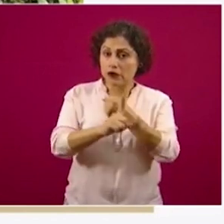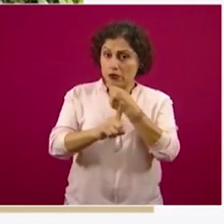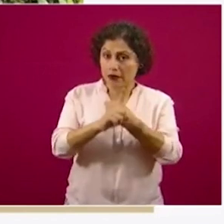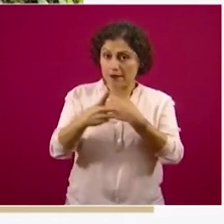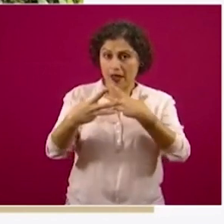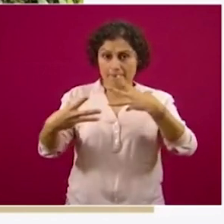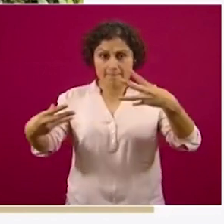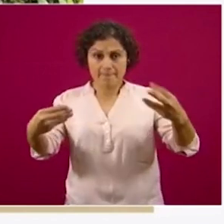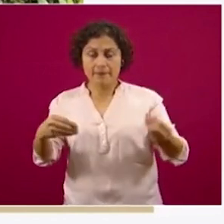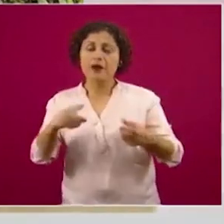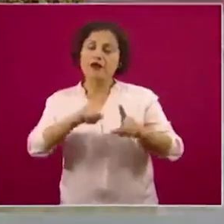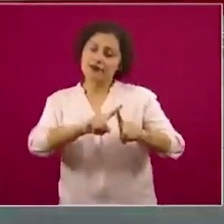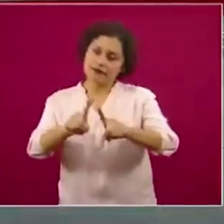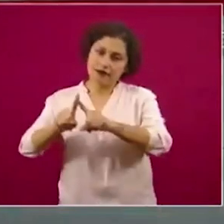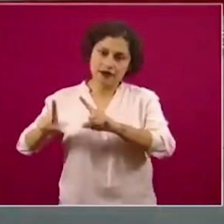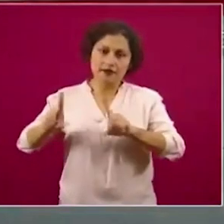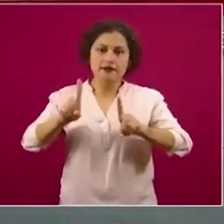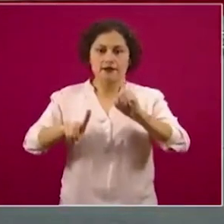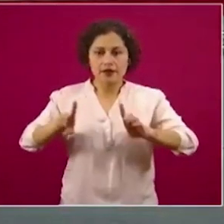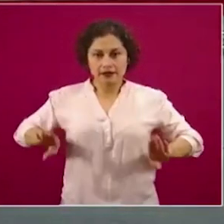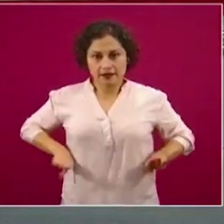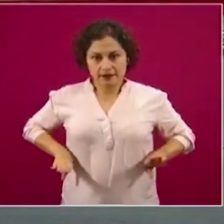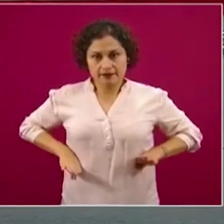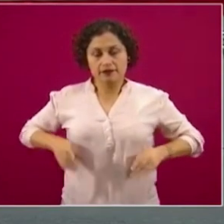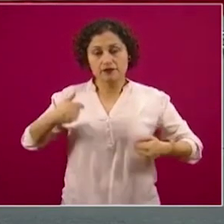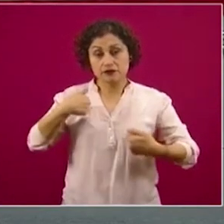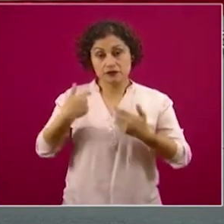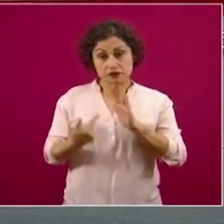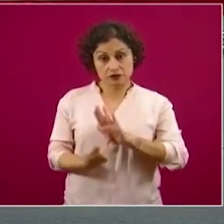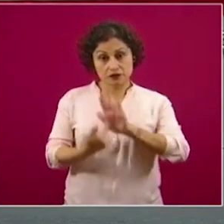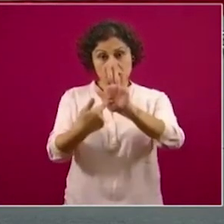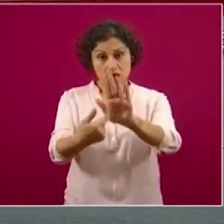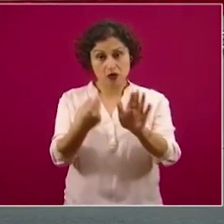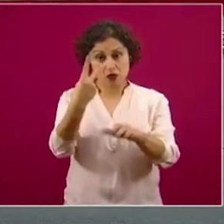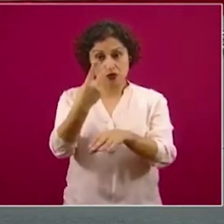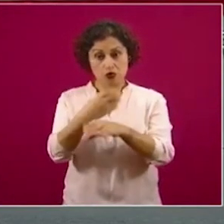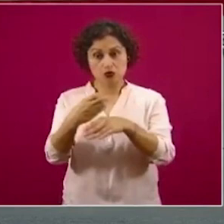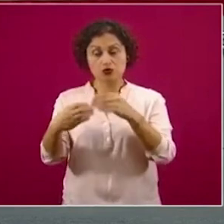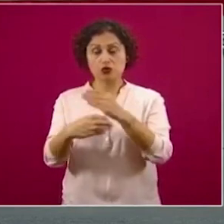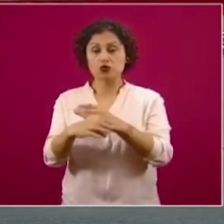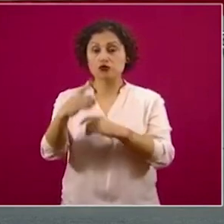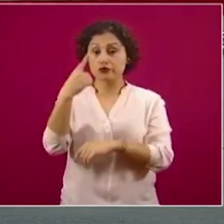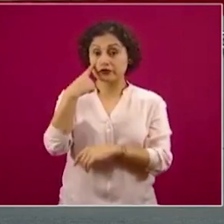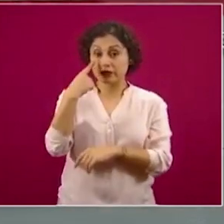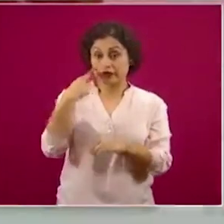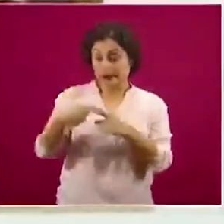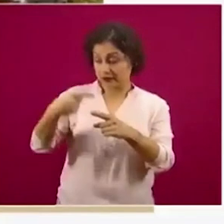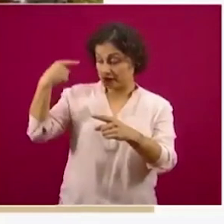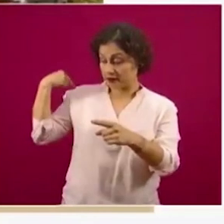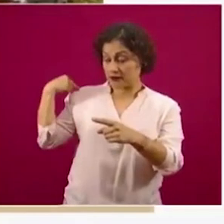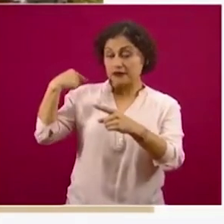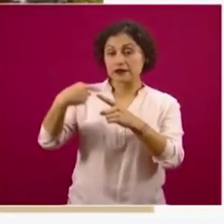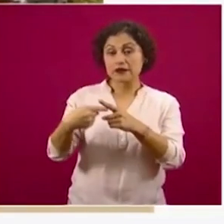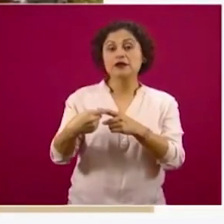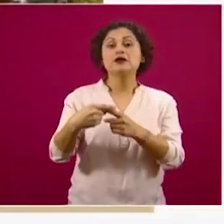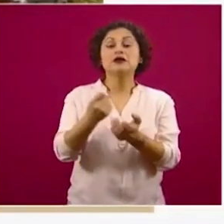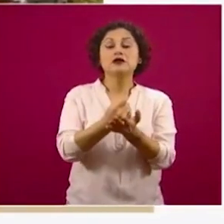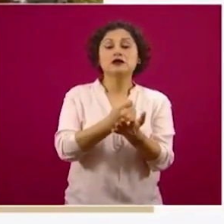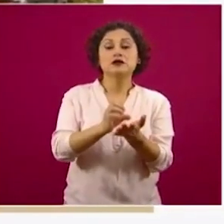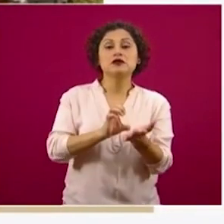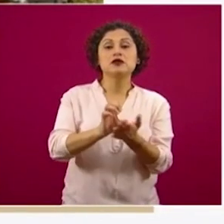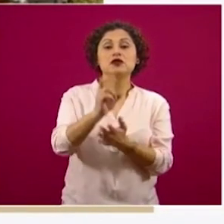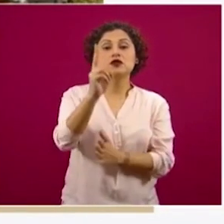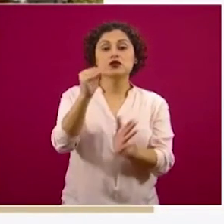Quisiera que viéramos dos datos en la siguiente que tienen que ver con esto. Al día de hoy se han aprobado dos mil 121 créditos